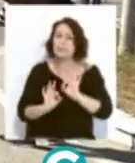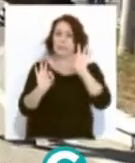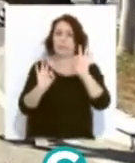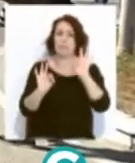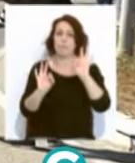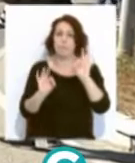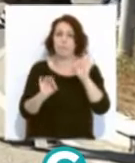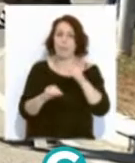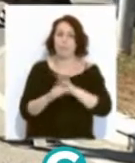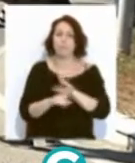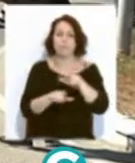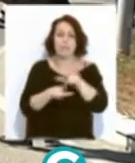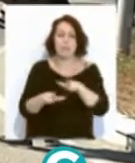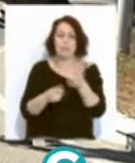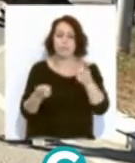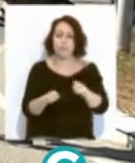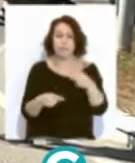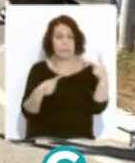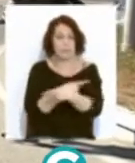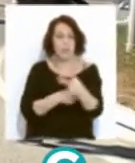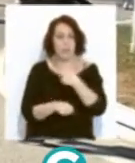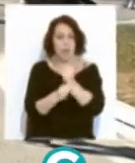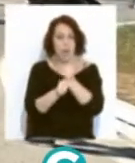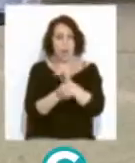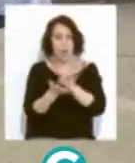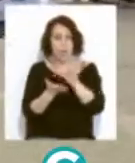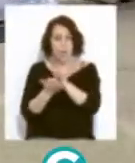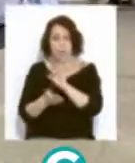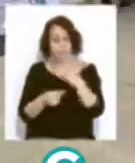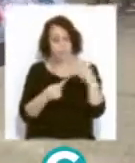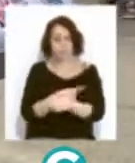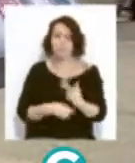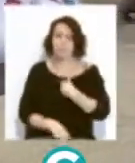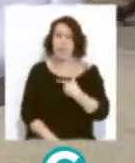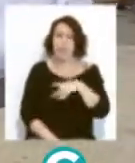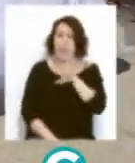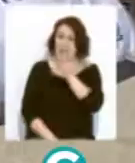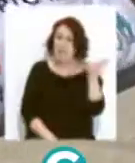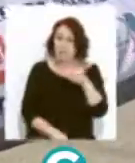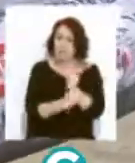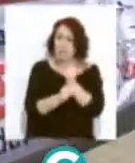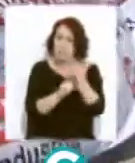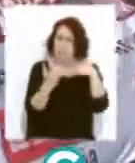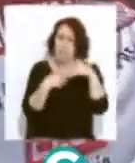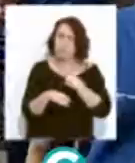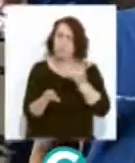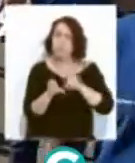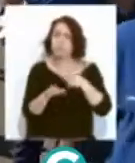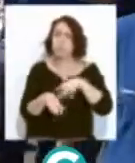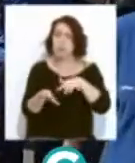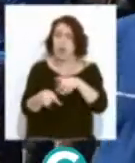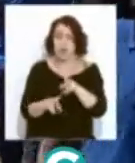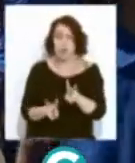evitar el cierre de la planta y el despido de sus trabajadores. Más de medio millar de trabajadores han participado de esta nueva